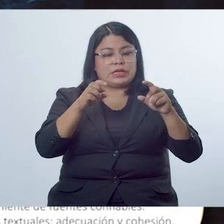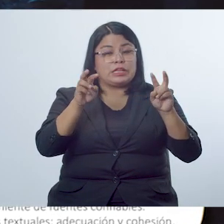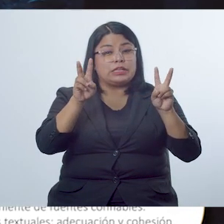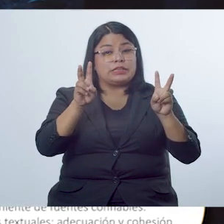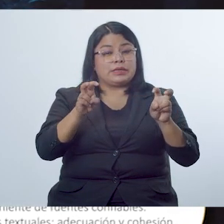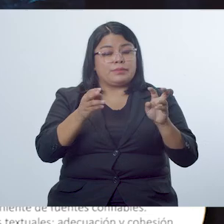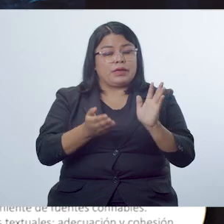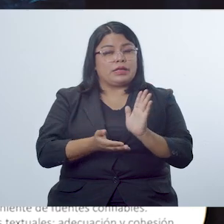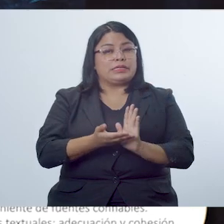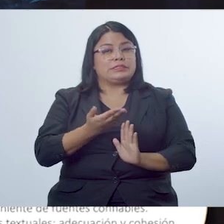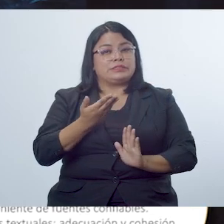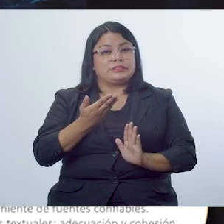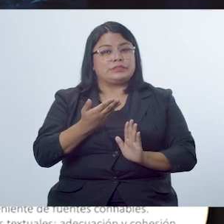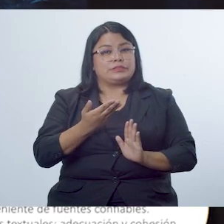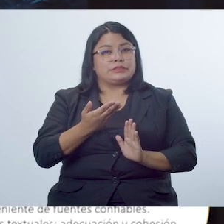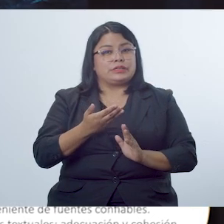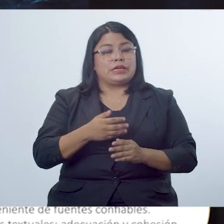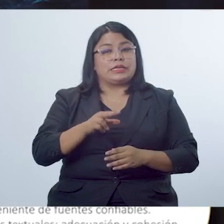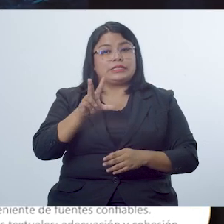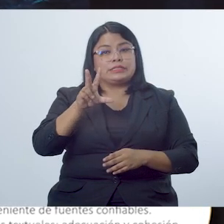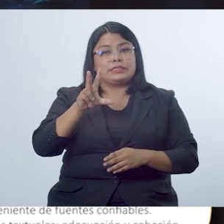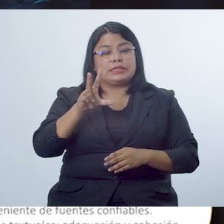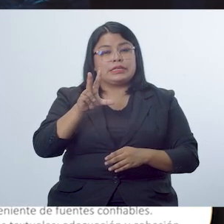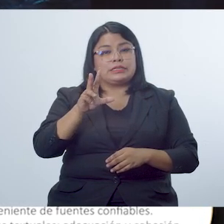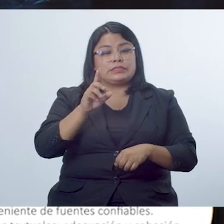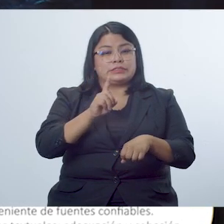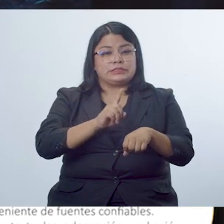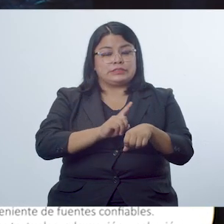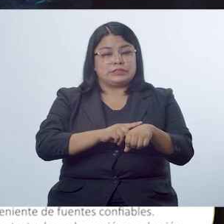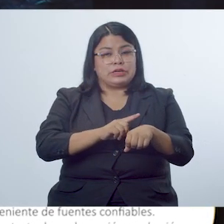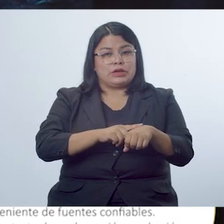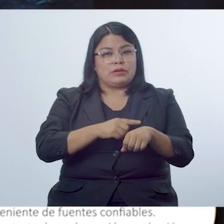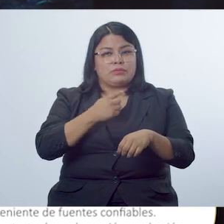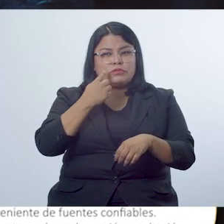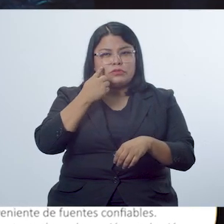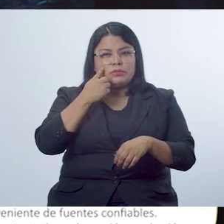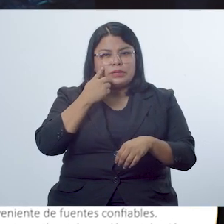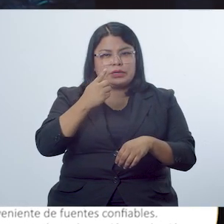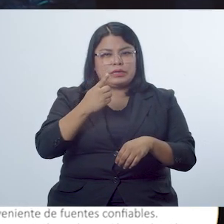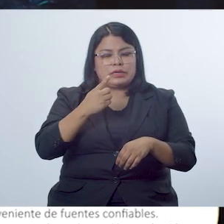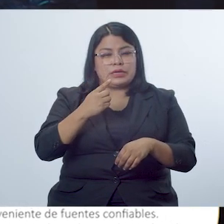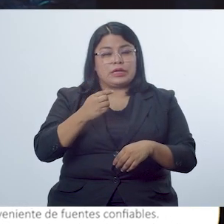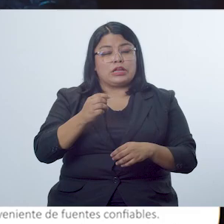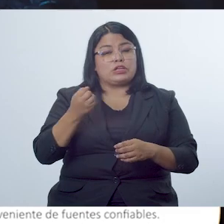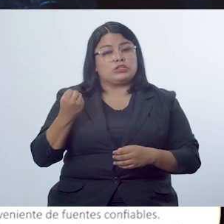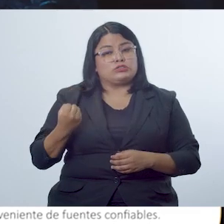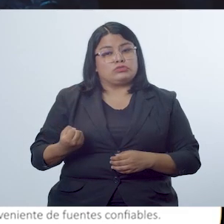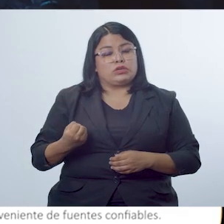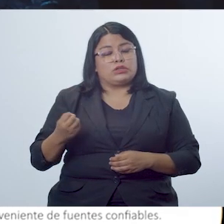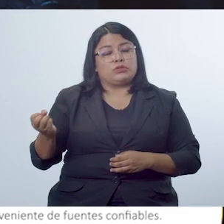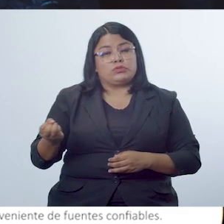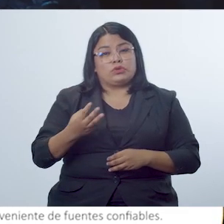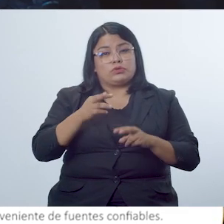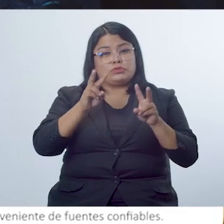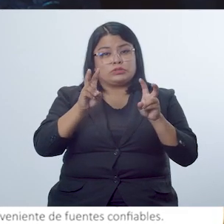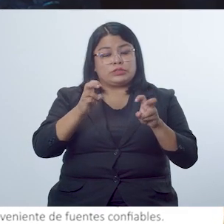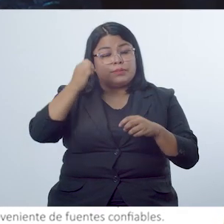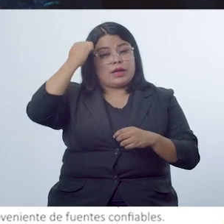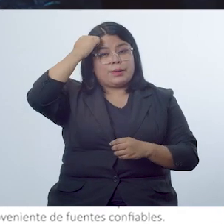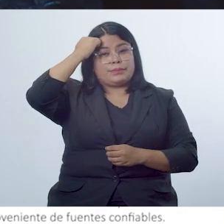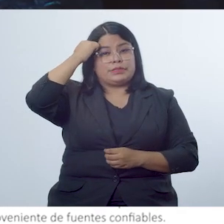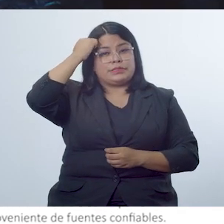contenidos a desarrollar y tres secciones que pretenden familiarizar al estudiantado con los contenidos, los